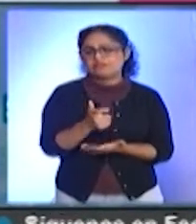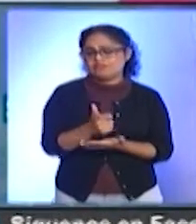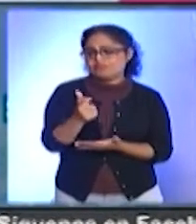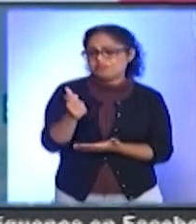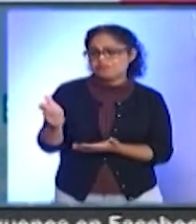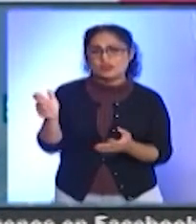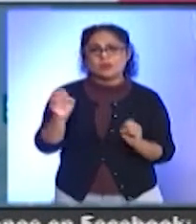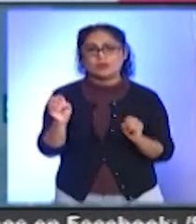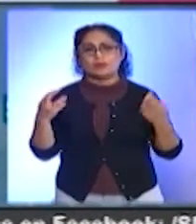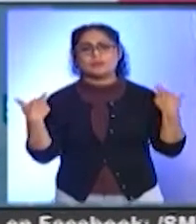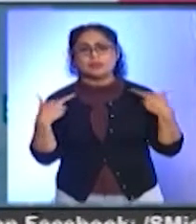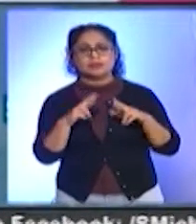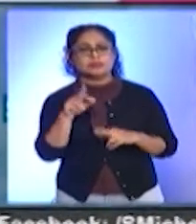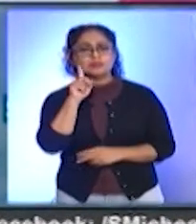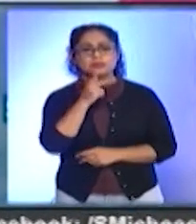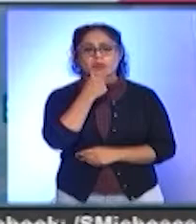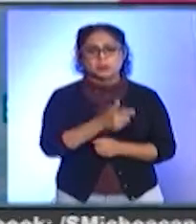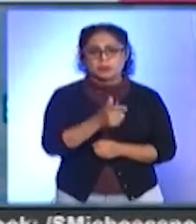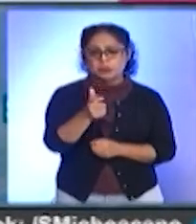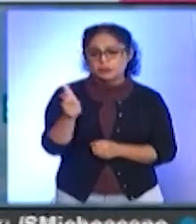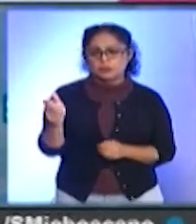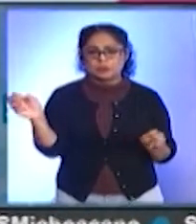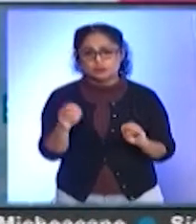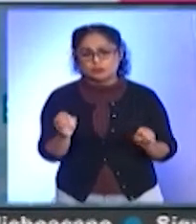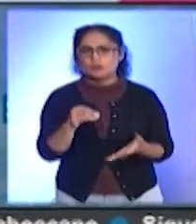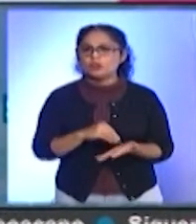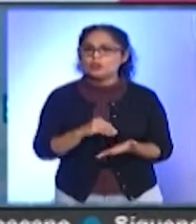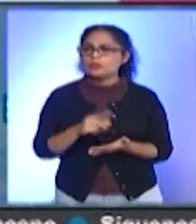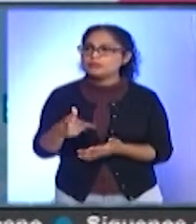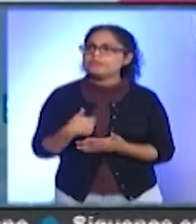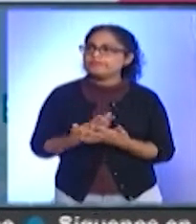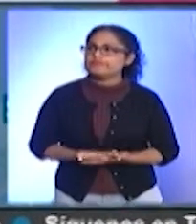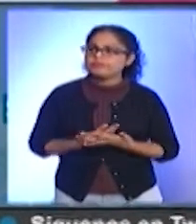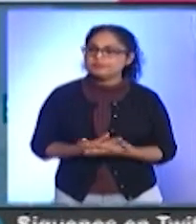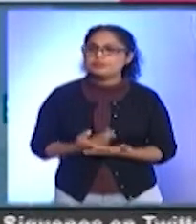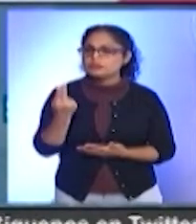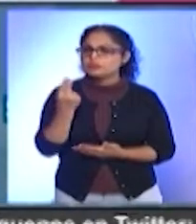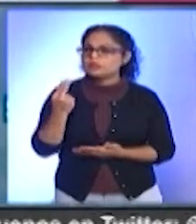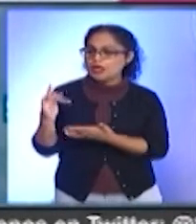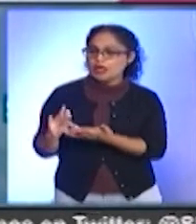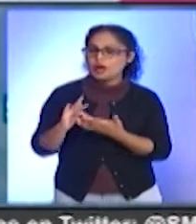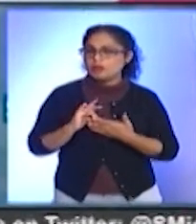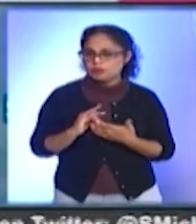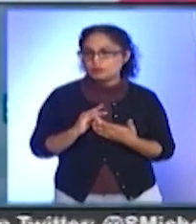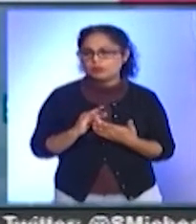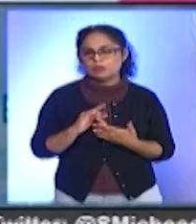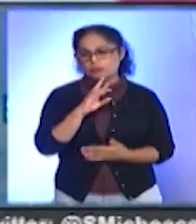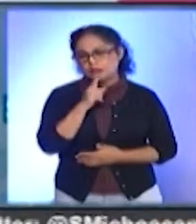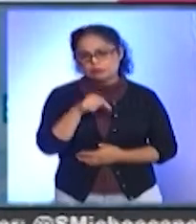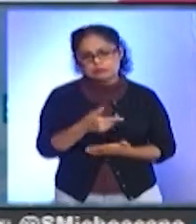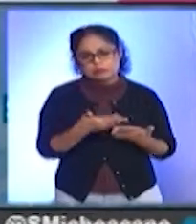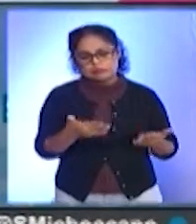con las maestras y los maestros. Seguimos esperando su apoyo para superar esta situación